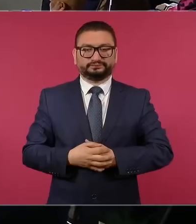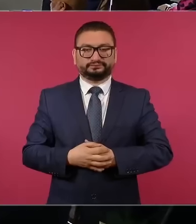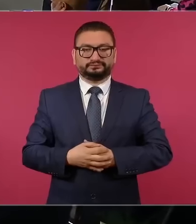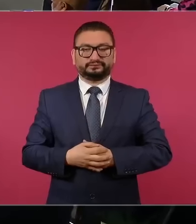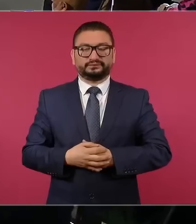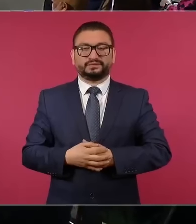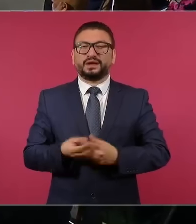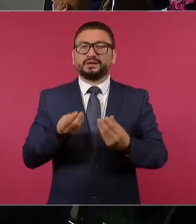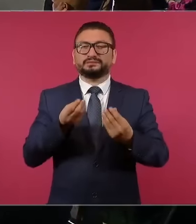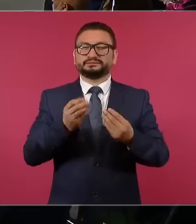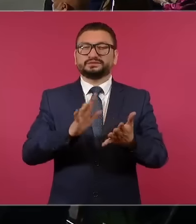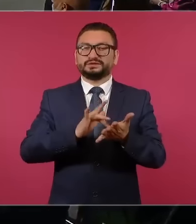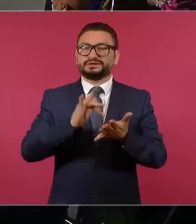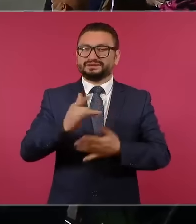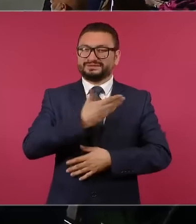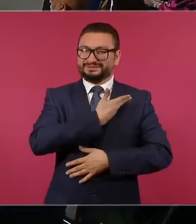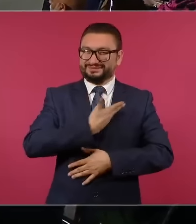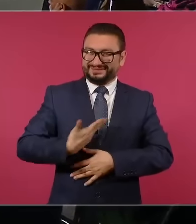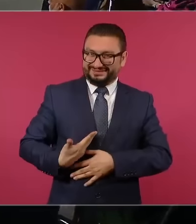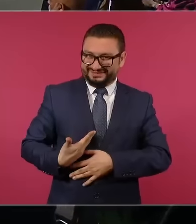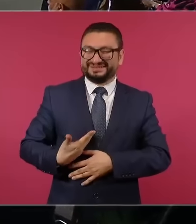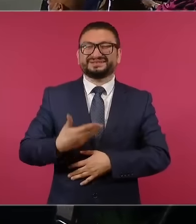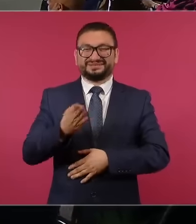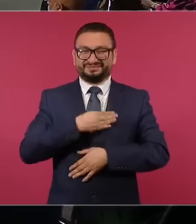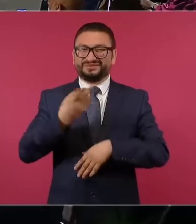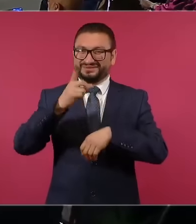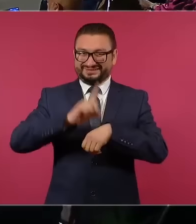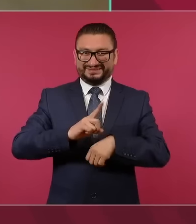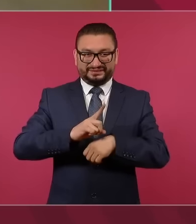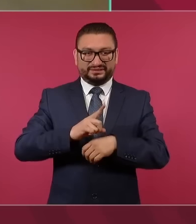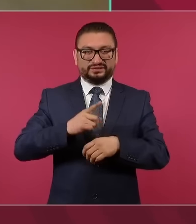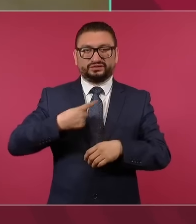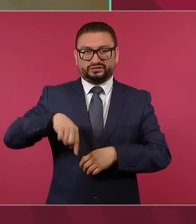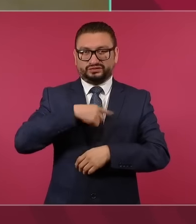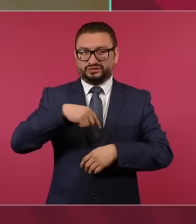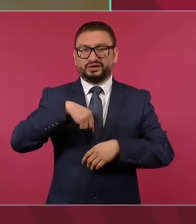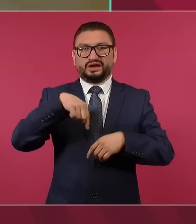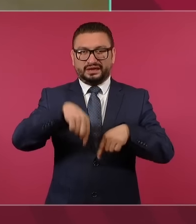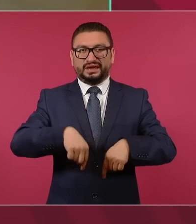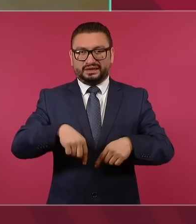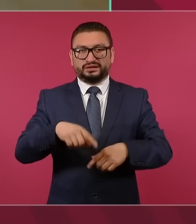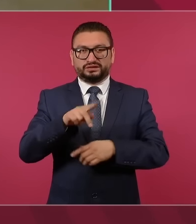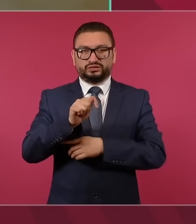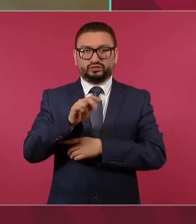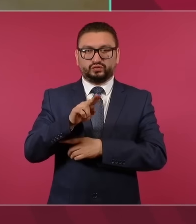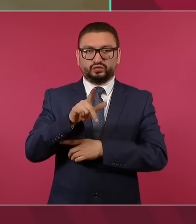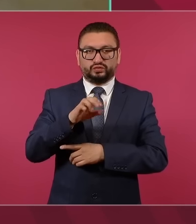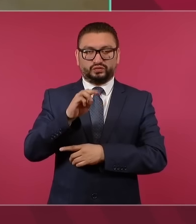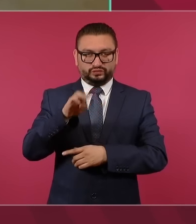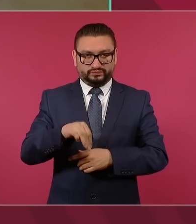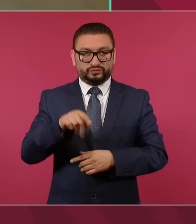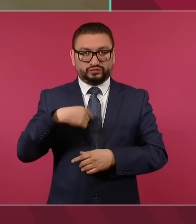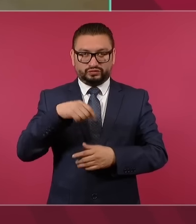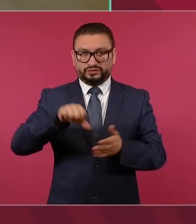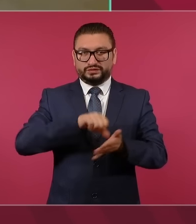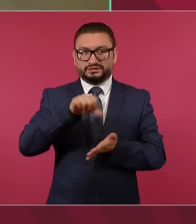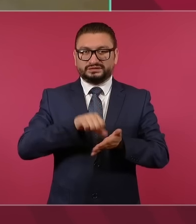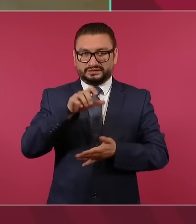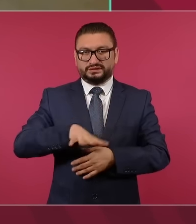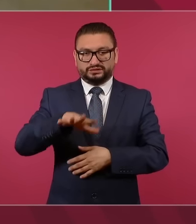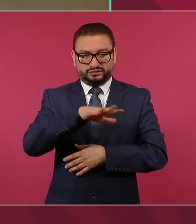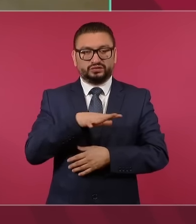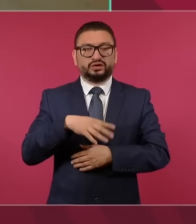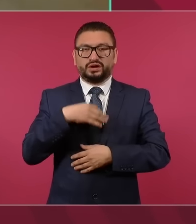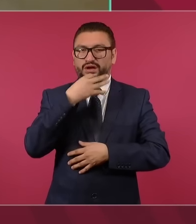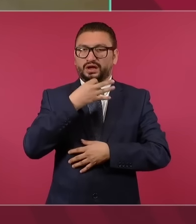Muchas gracias, presidente. Muy buen día. Nos encontramos en Tulum. Yo en particular en el centro de Tulum